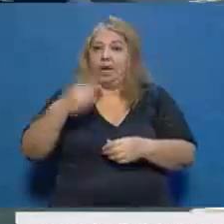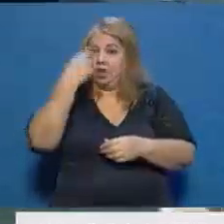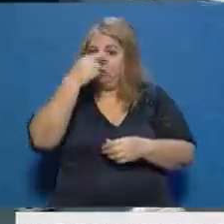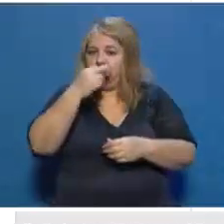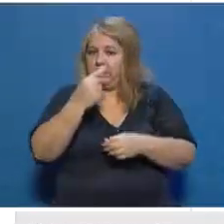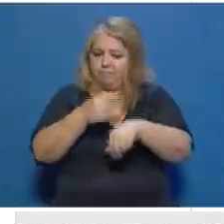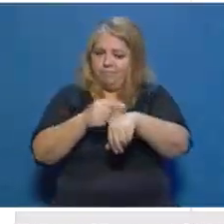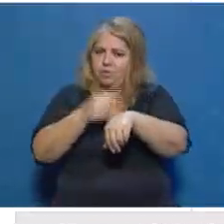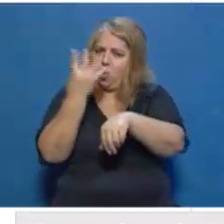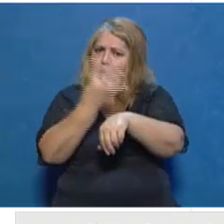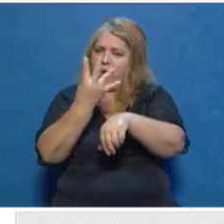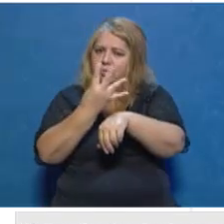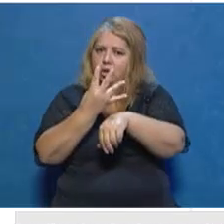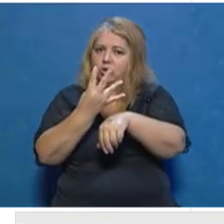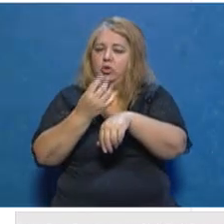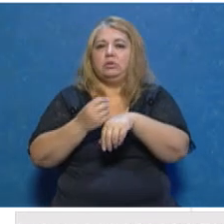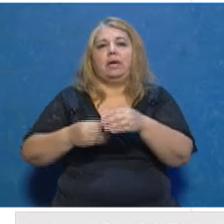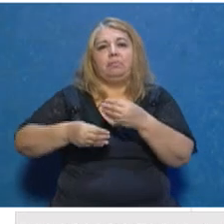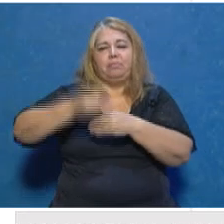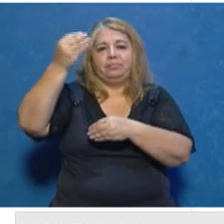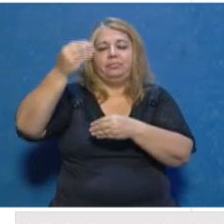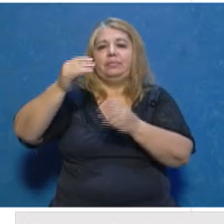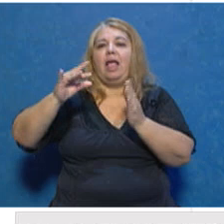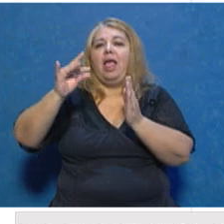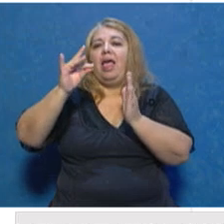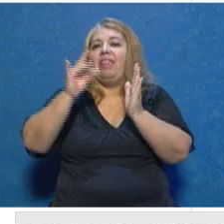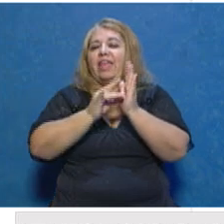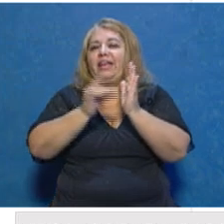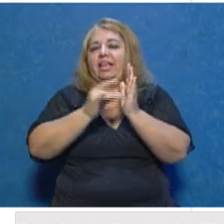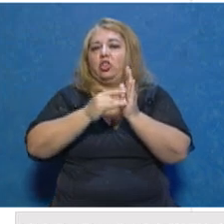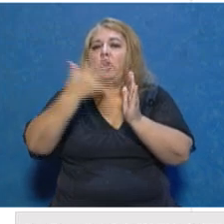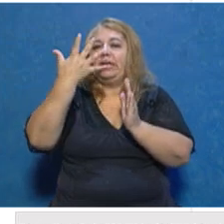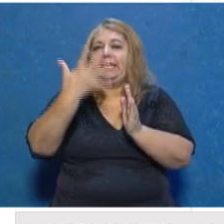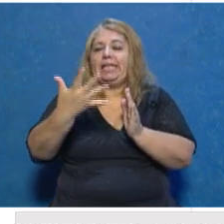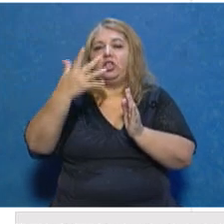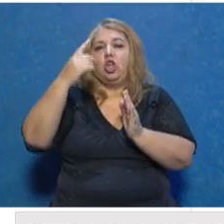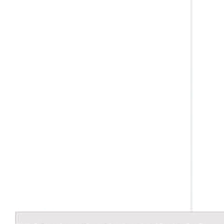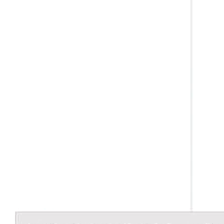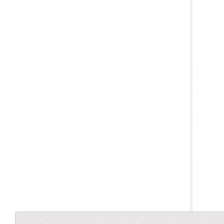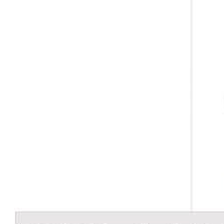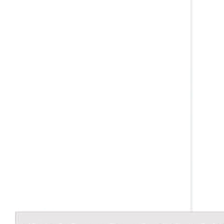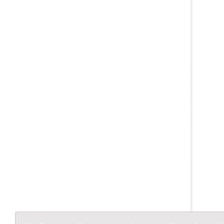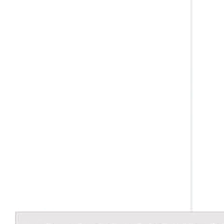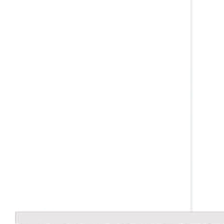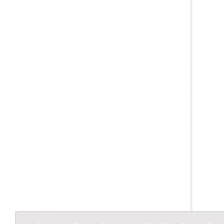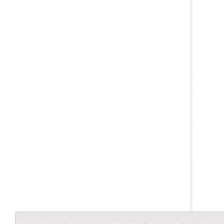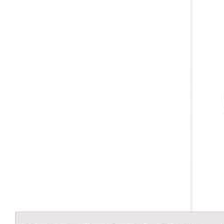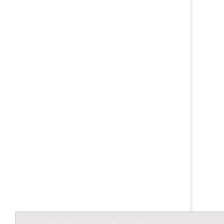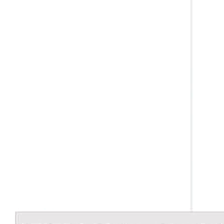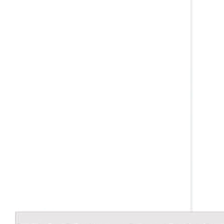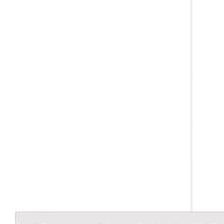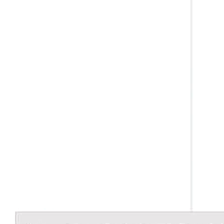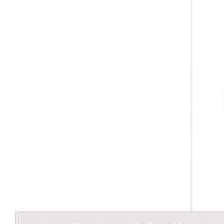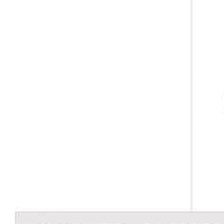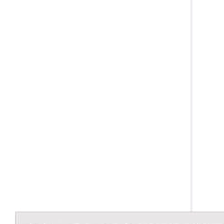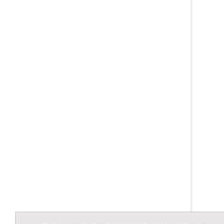está indicando que ha firmado un decreto, el 518, que establece que desde el próximo miércoles 15 de abril será